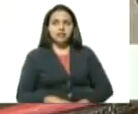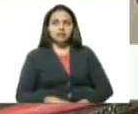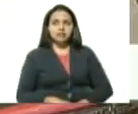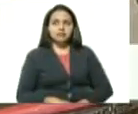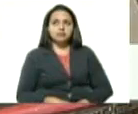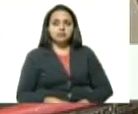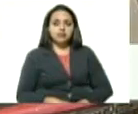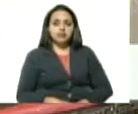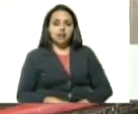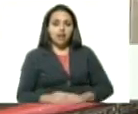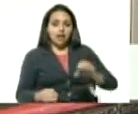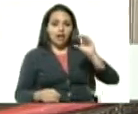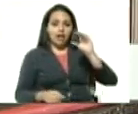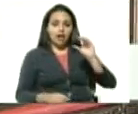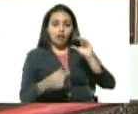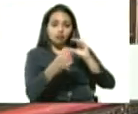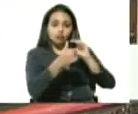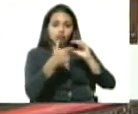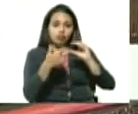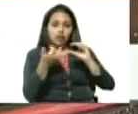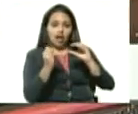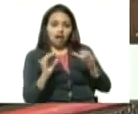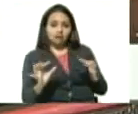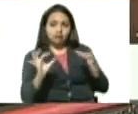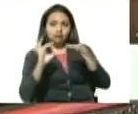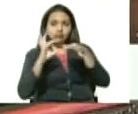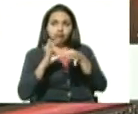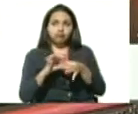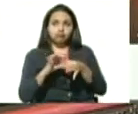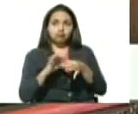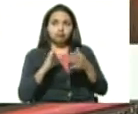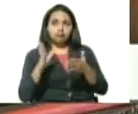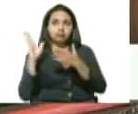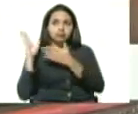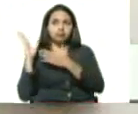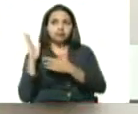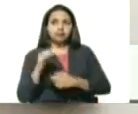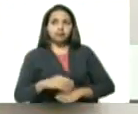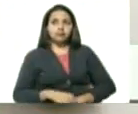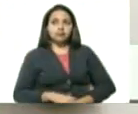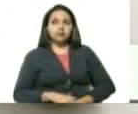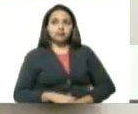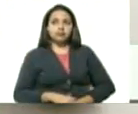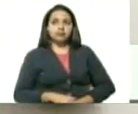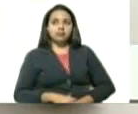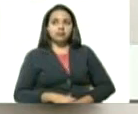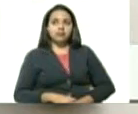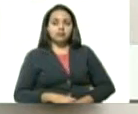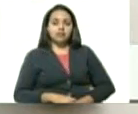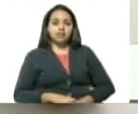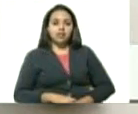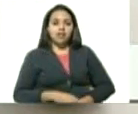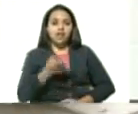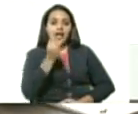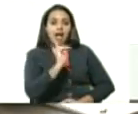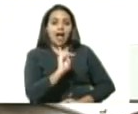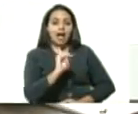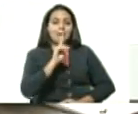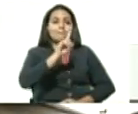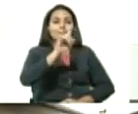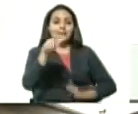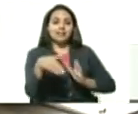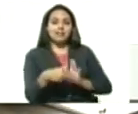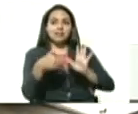este fusible. Este fusible que va con esta pieza acá, bien, ya tenemos colocado en el Metro de Caracas 1.600 fusibles de esto.